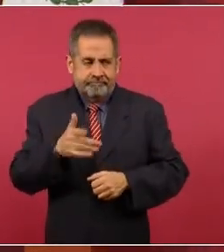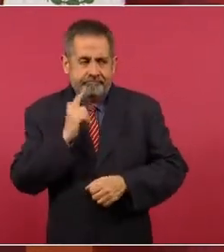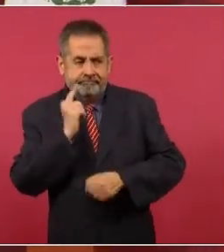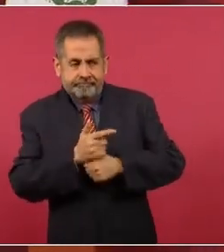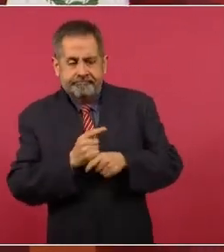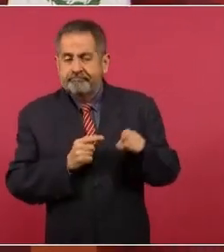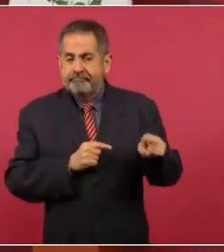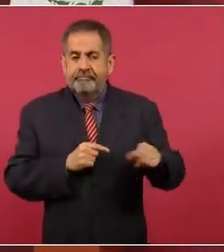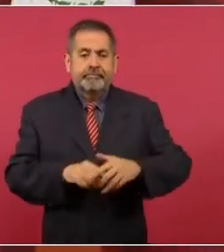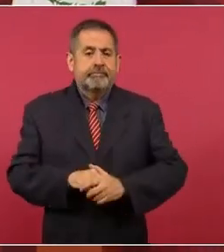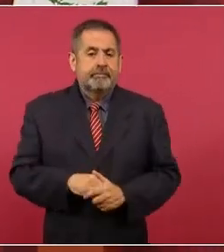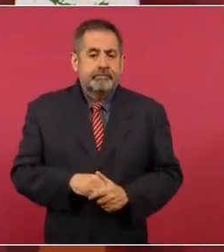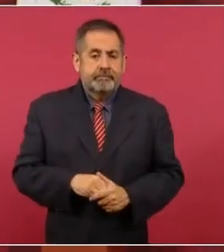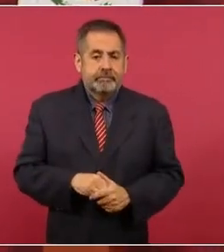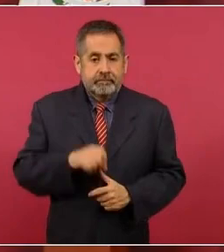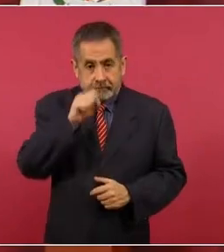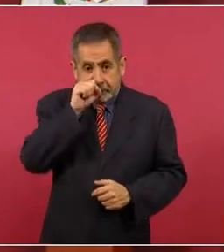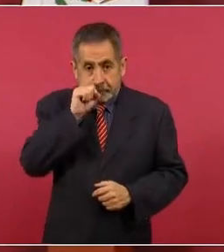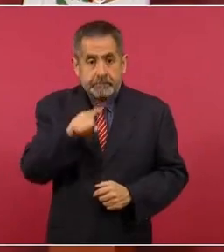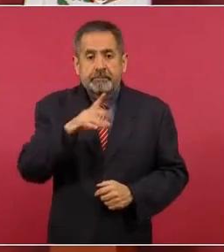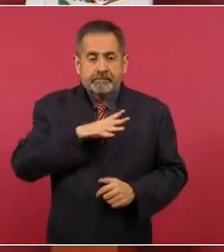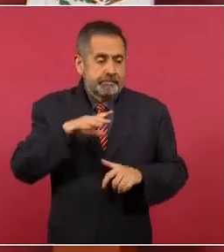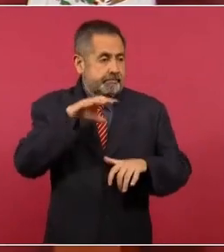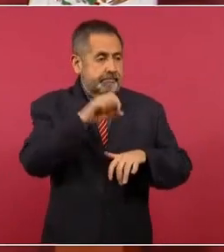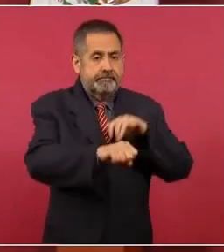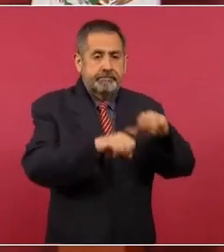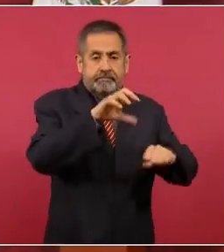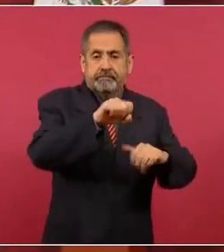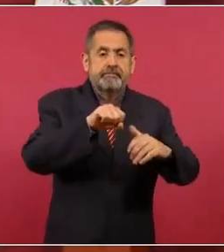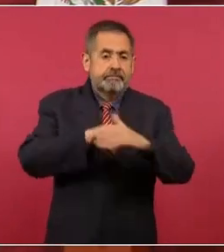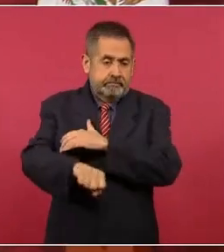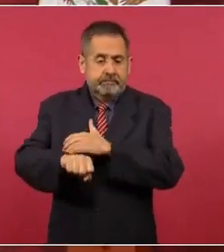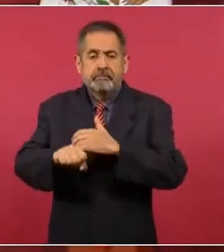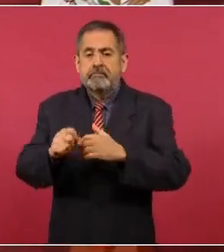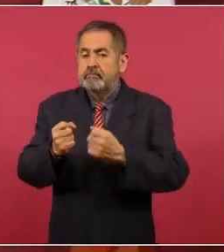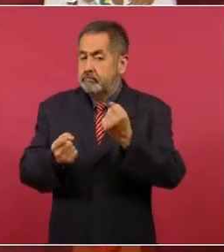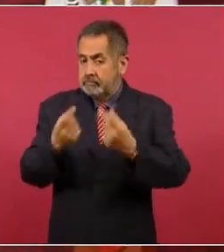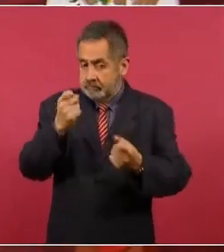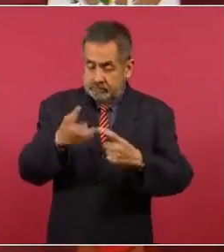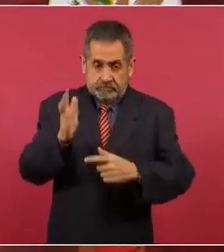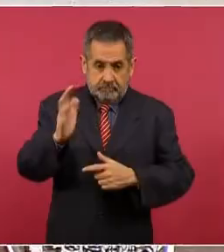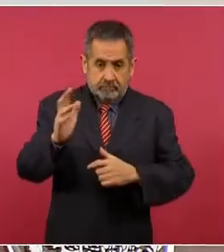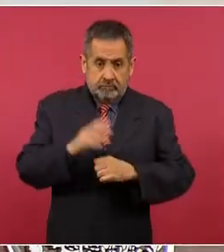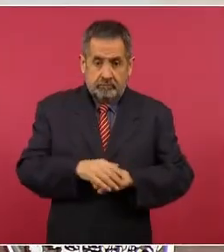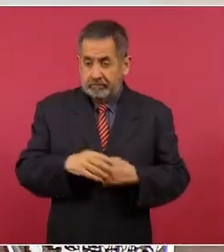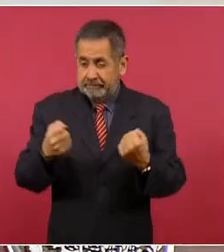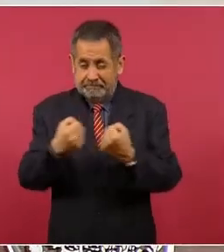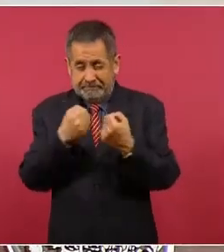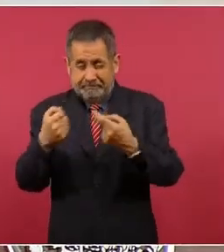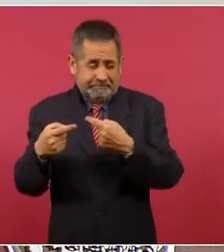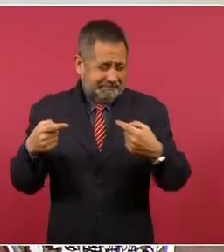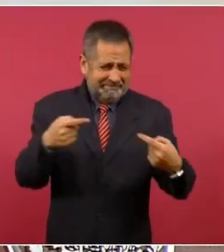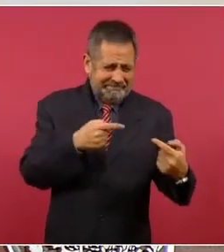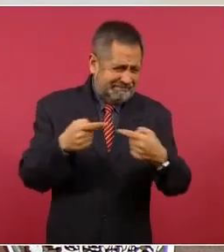también se tienen detenidos en el enfrentamiento,